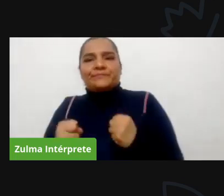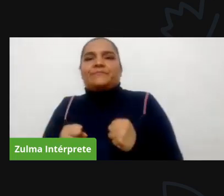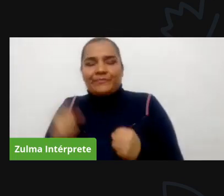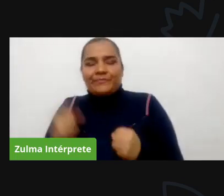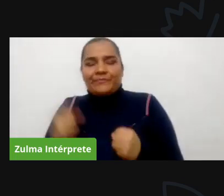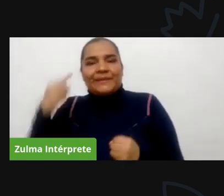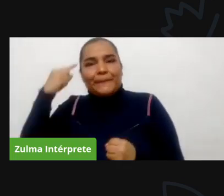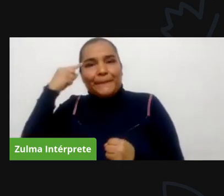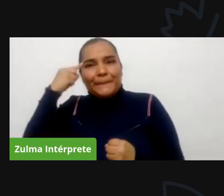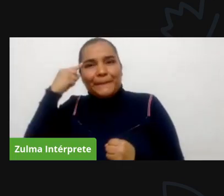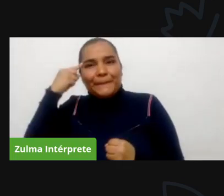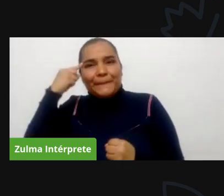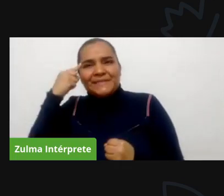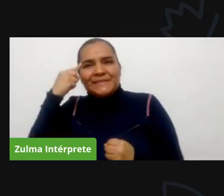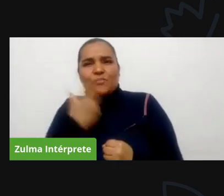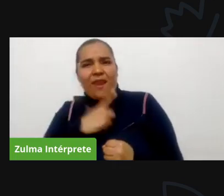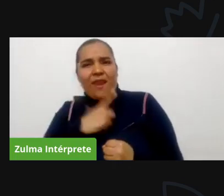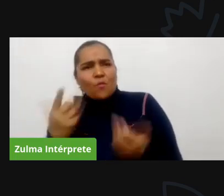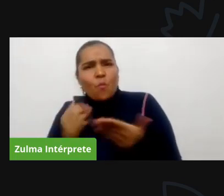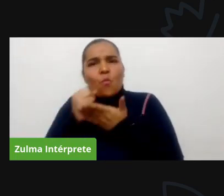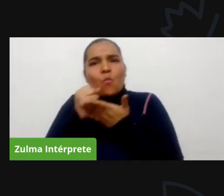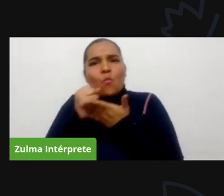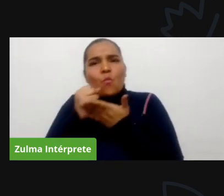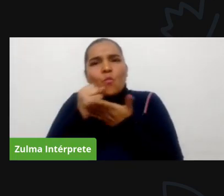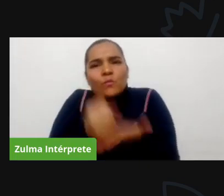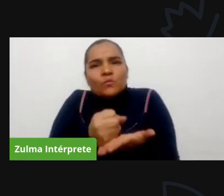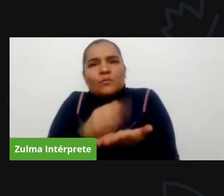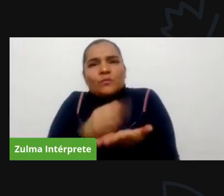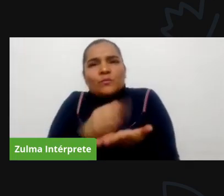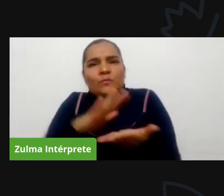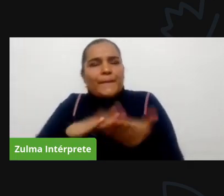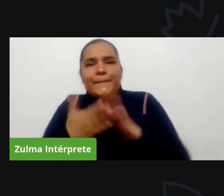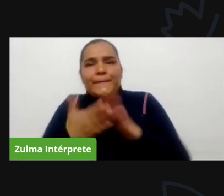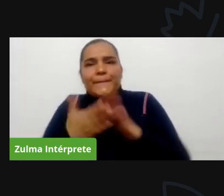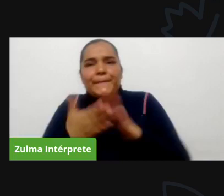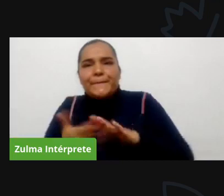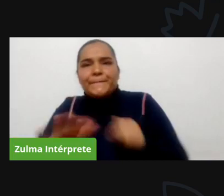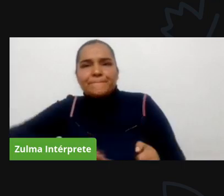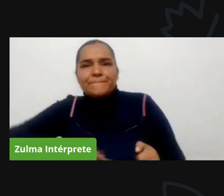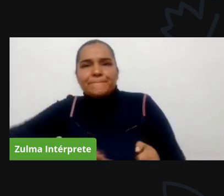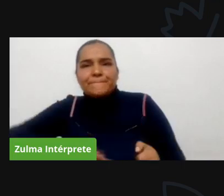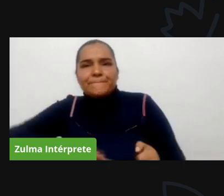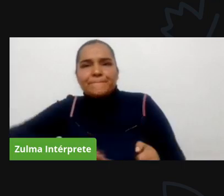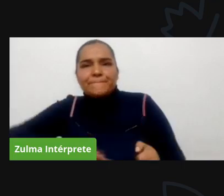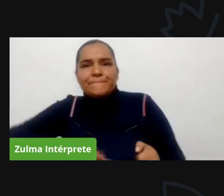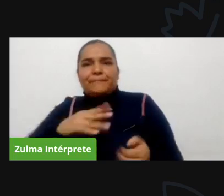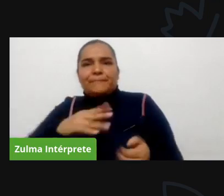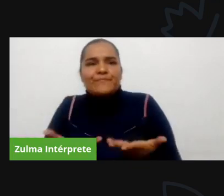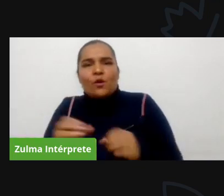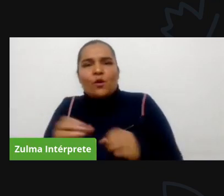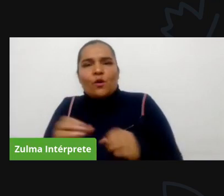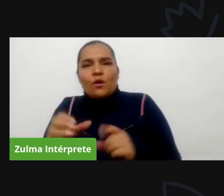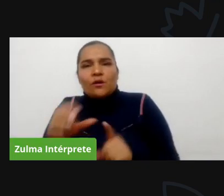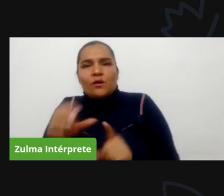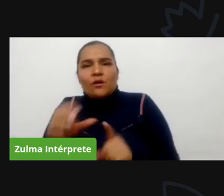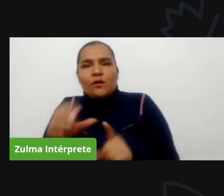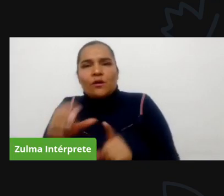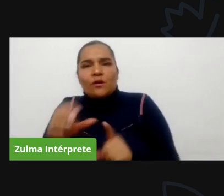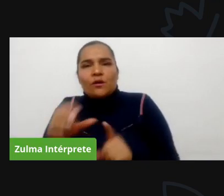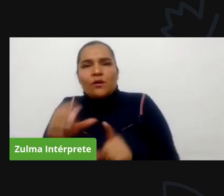solidaridad y desde el respeto a nosotros porque son escenarios de confianza mucho más